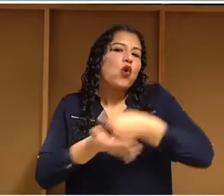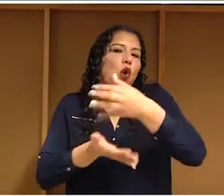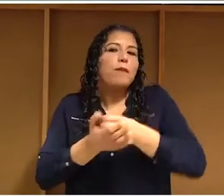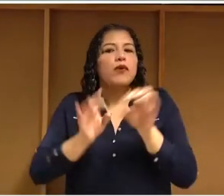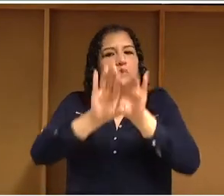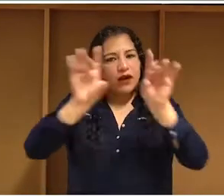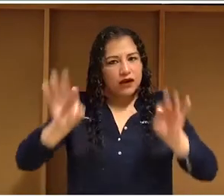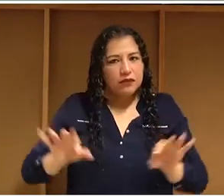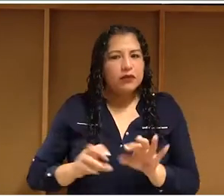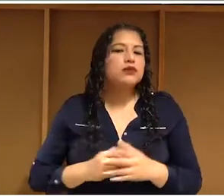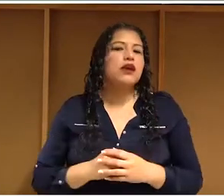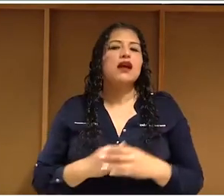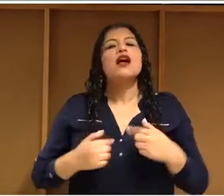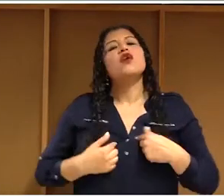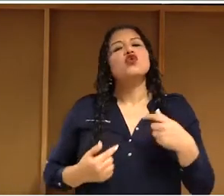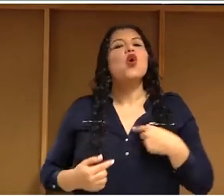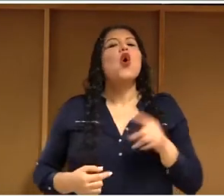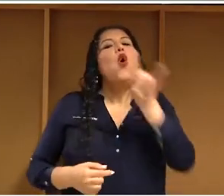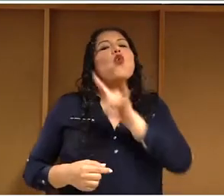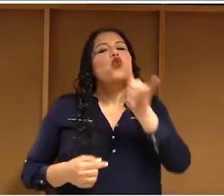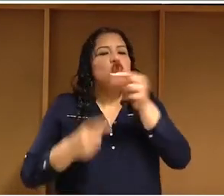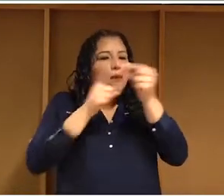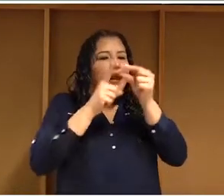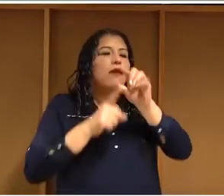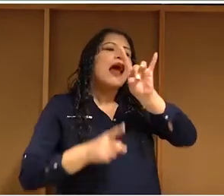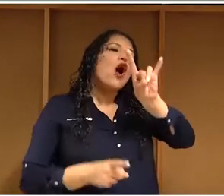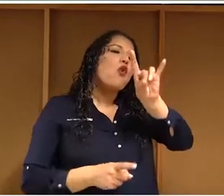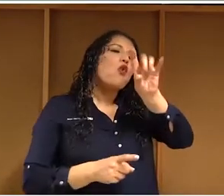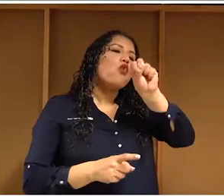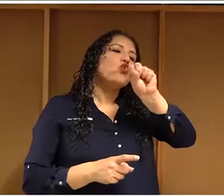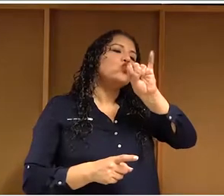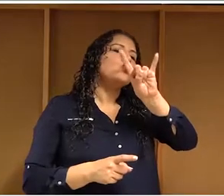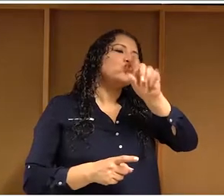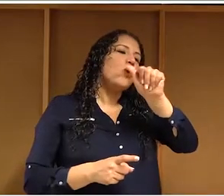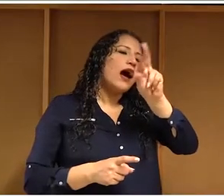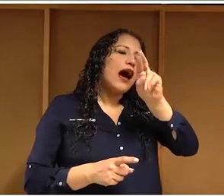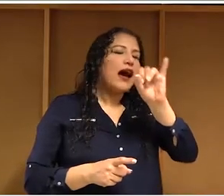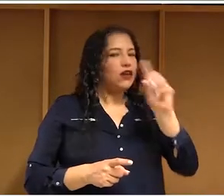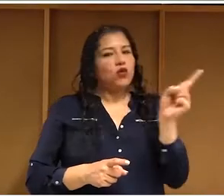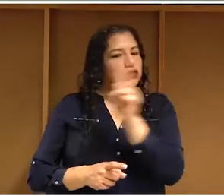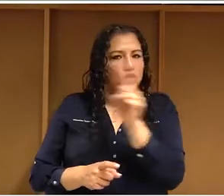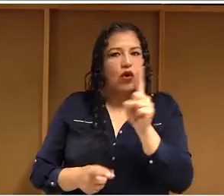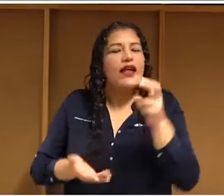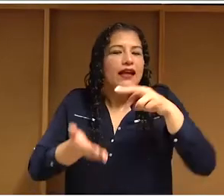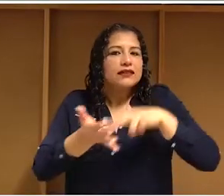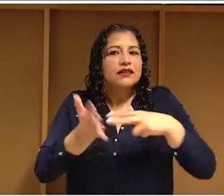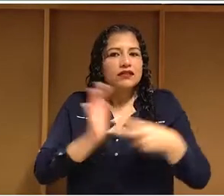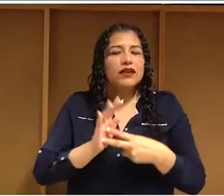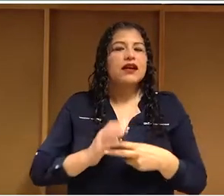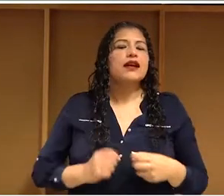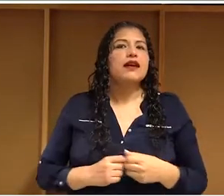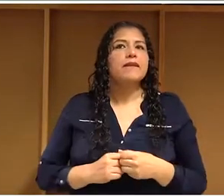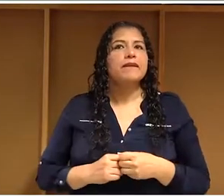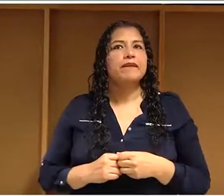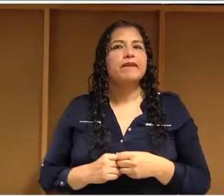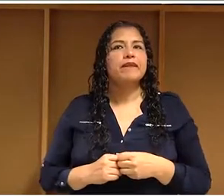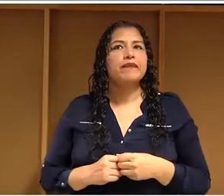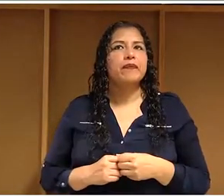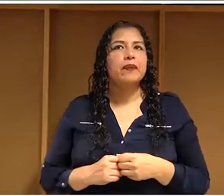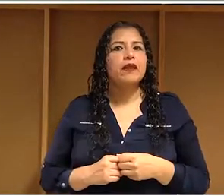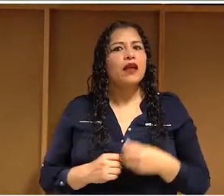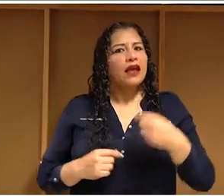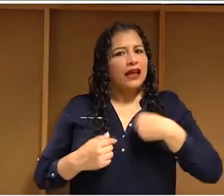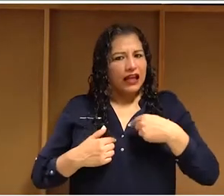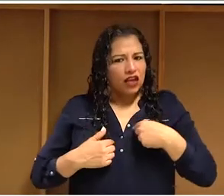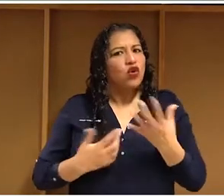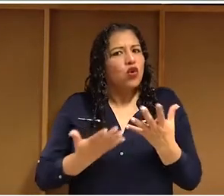red social, somos simplemente usuarios, nos une un vínculo contractual con estas empresas. Pero lo cierto es que también no dejamos de